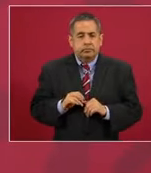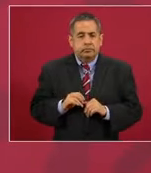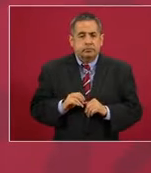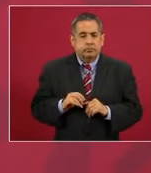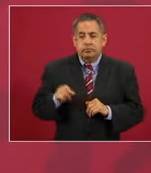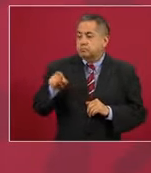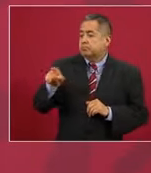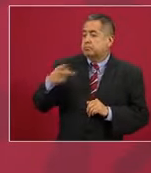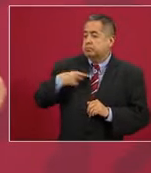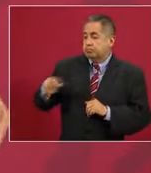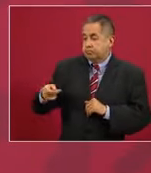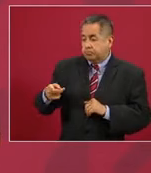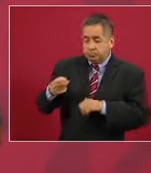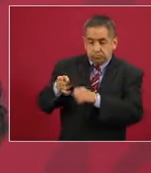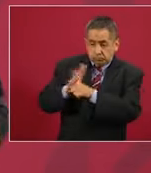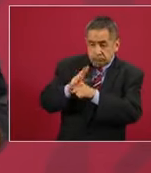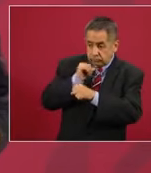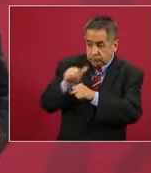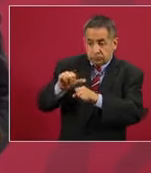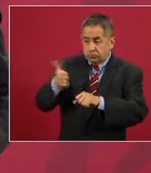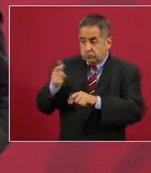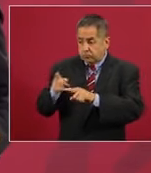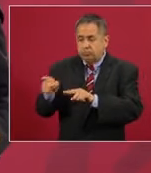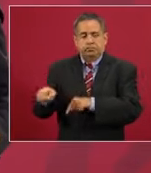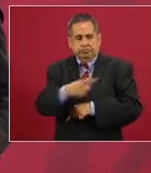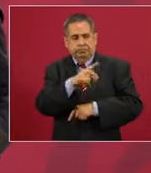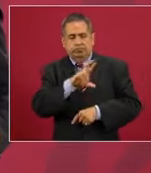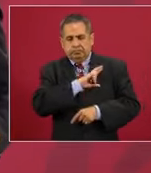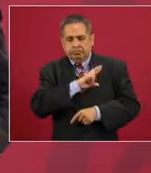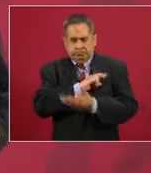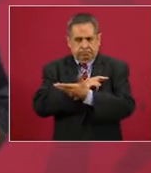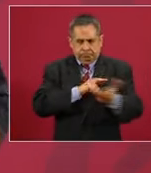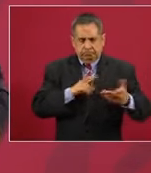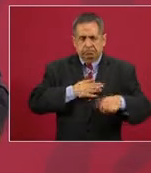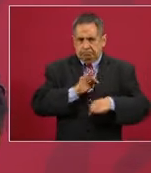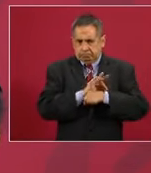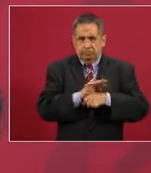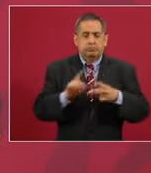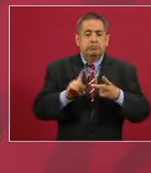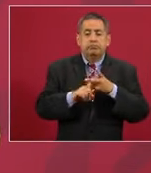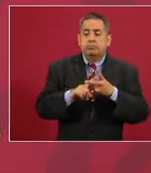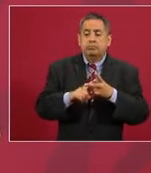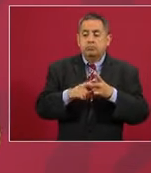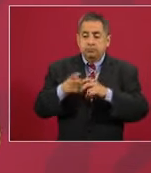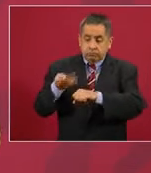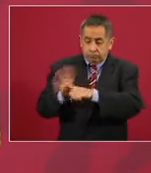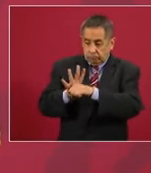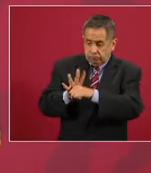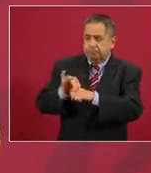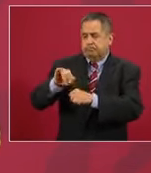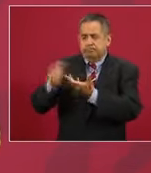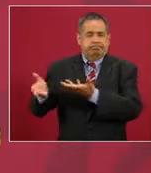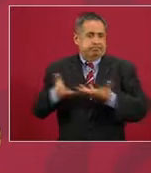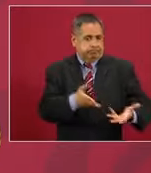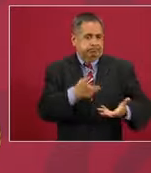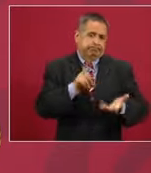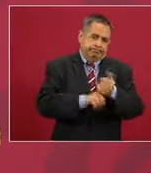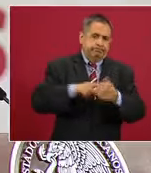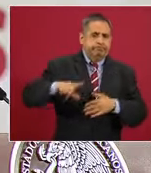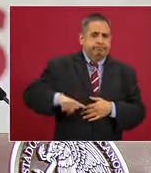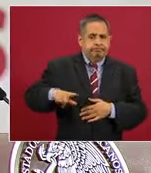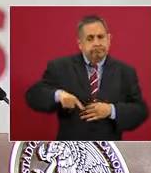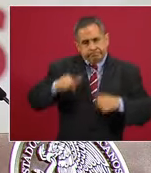hospitales privados se está atendiendo alrededor del 65 por ciento de demanda